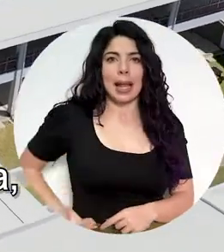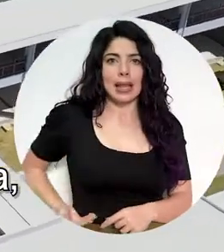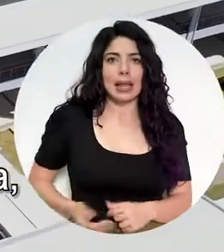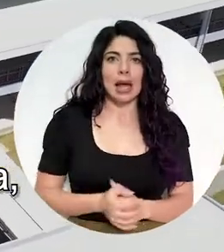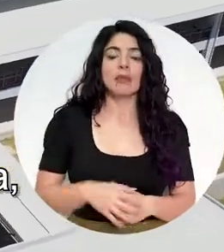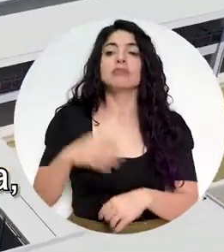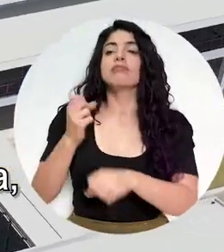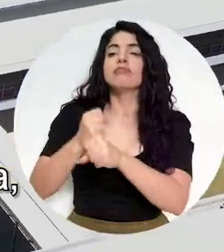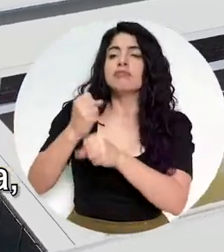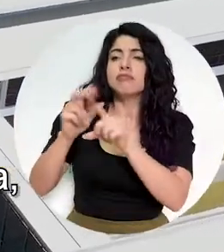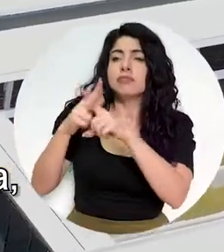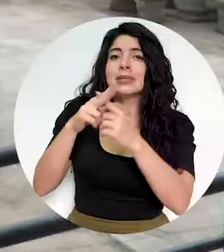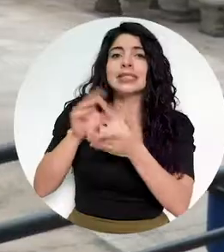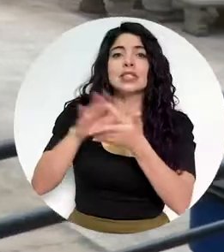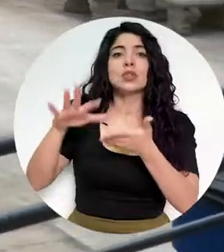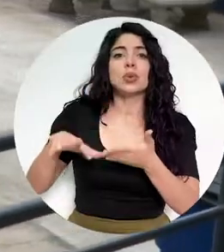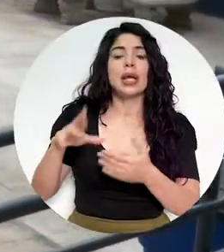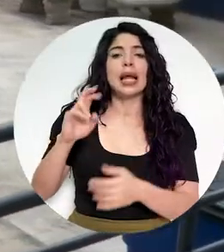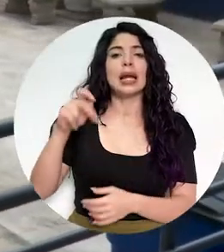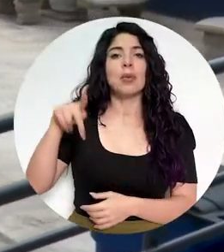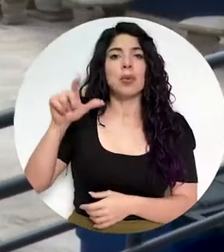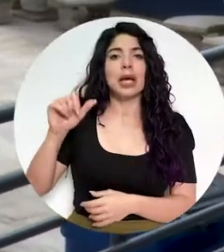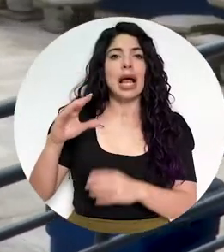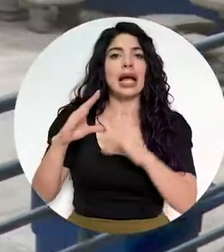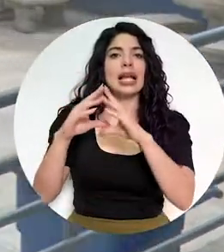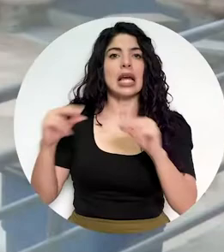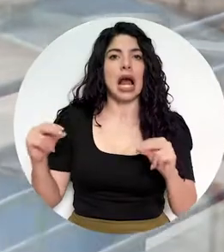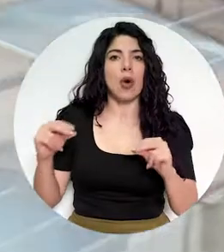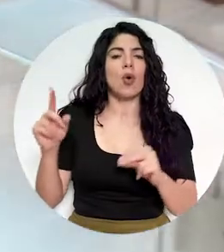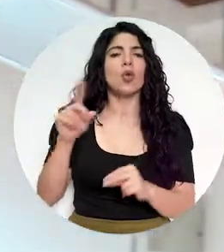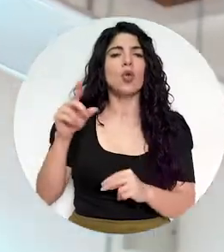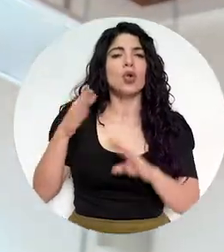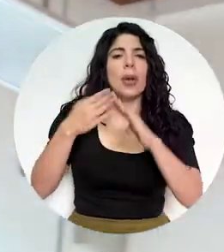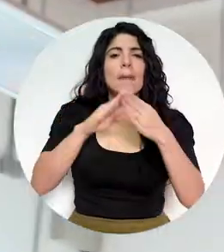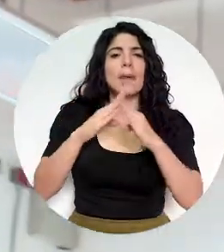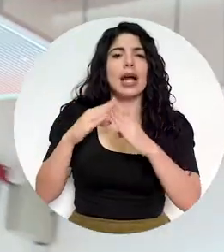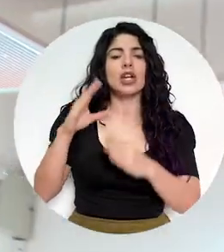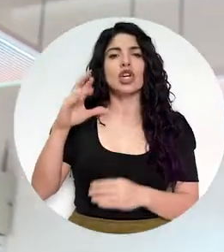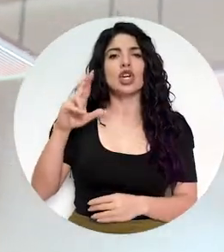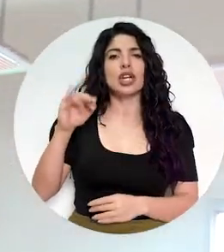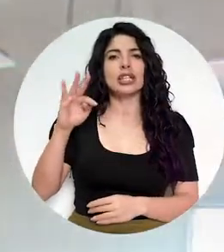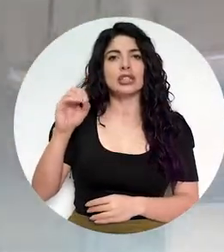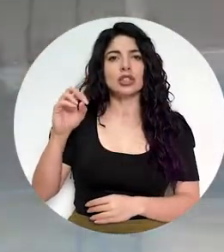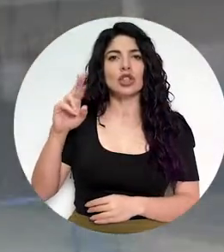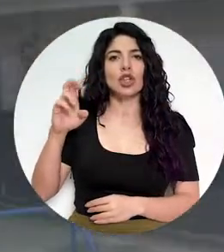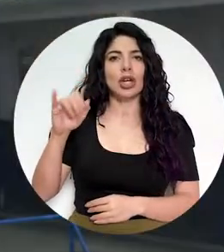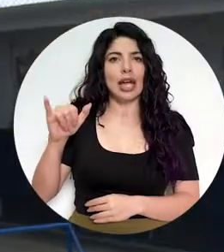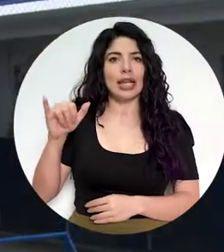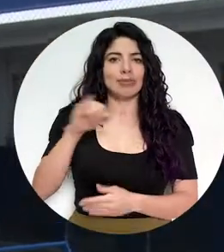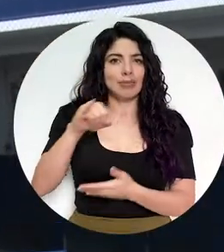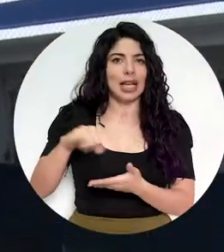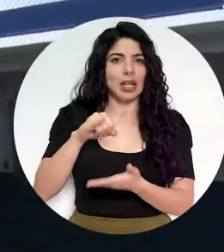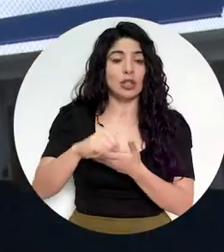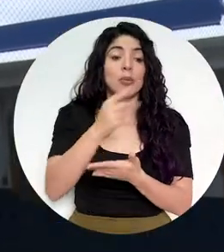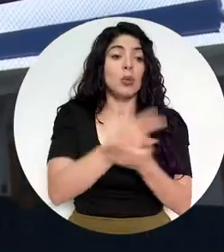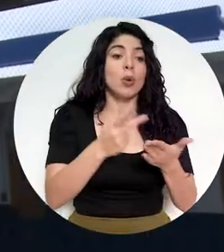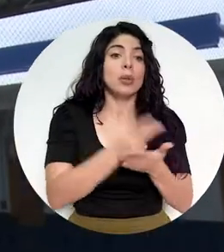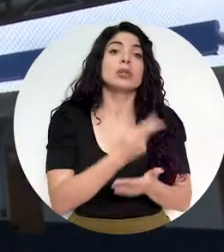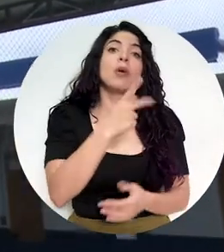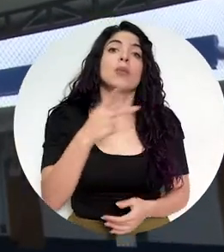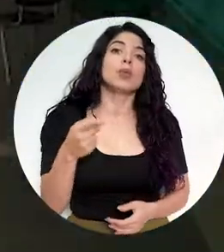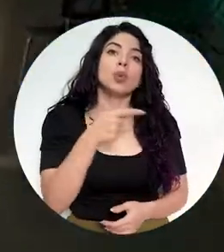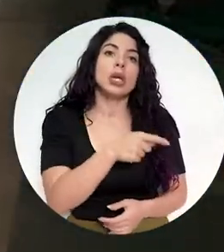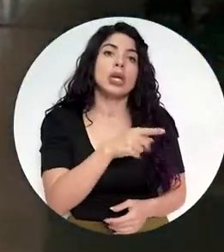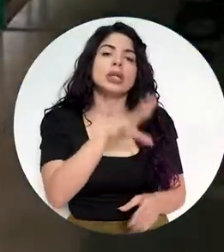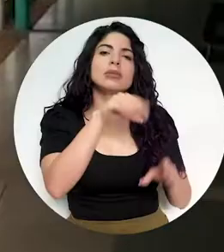IPEC de Barba en Heredia, los trabajos en la Escuela República de Nicaragua en Barrio Cristo Rey en San José.